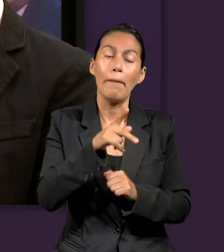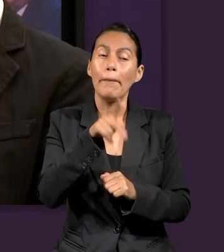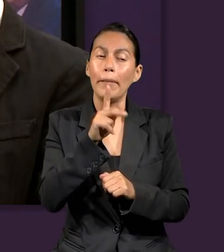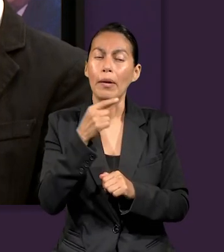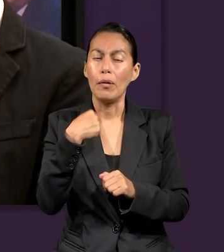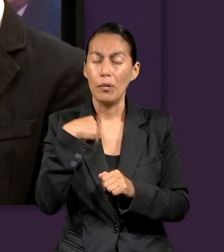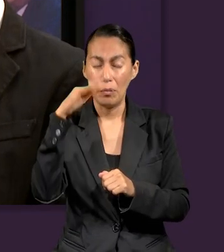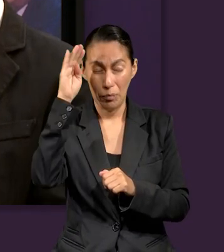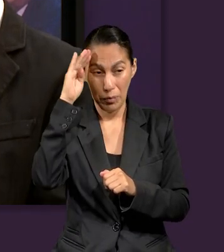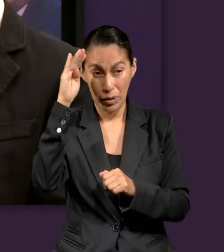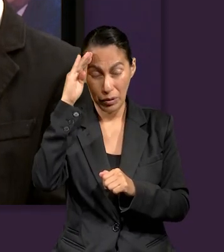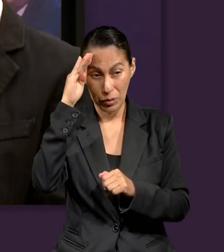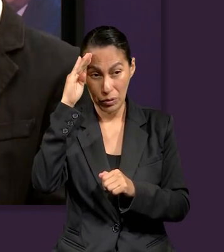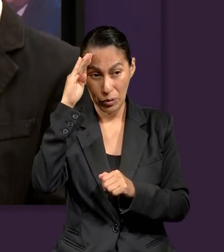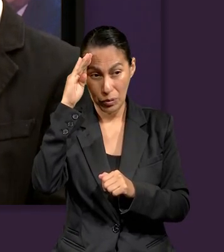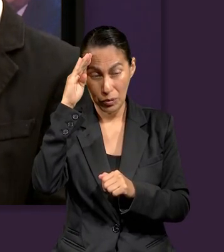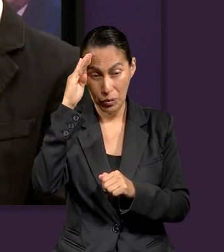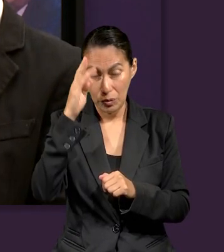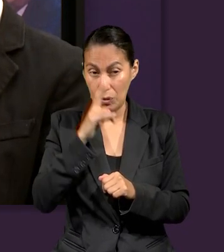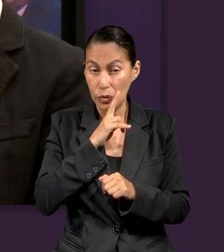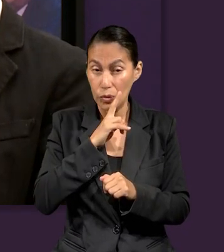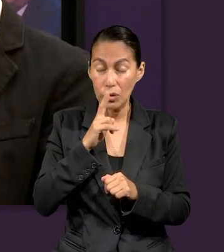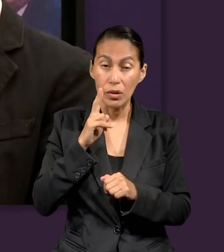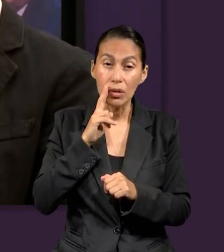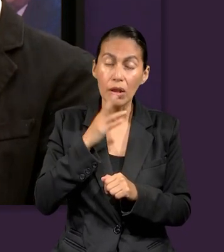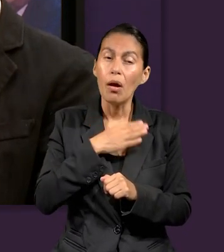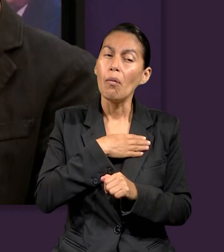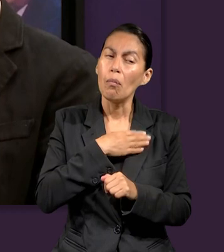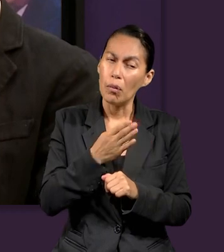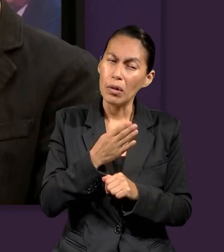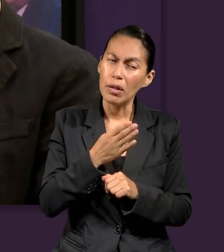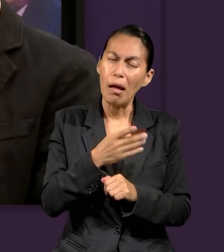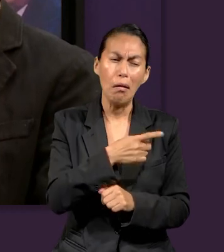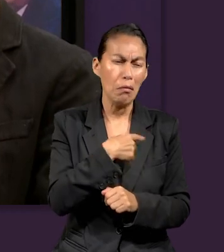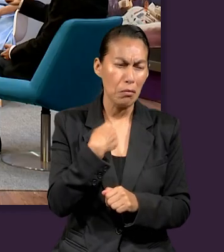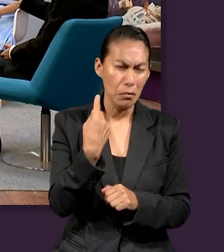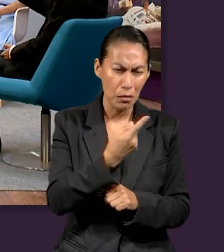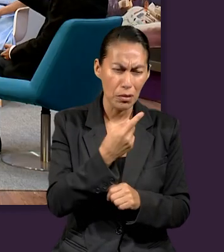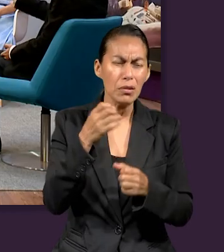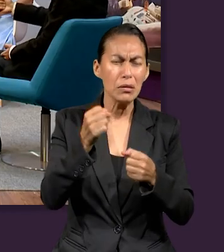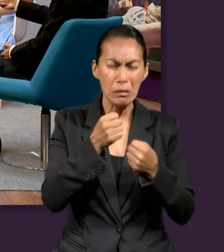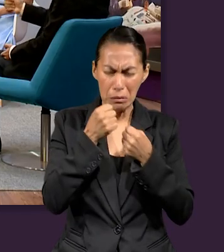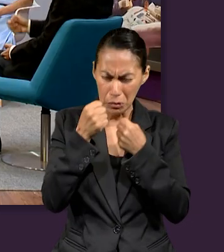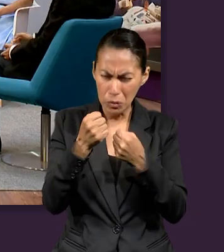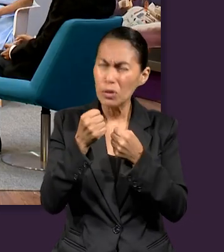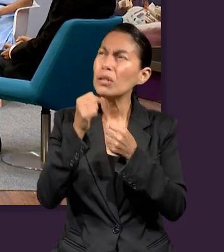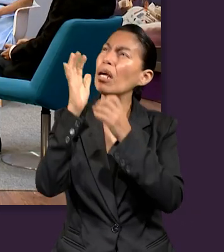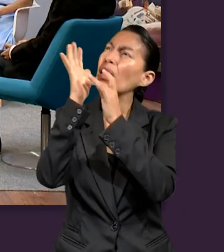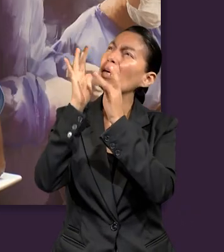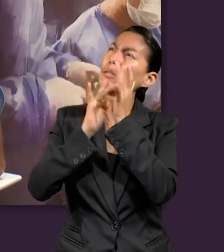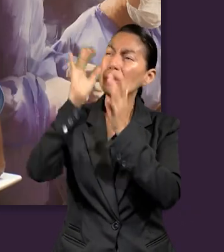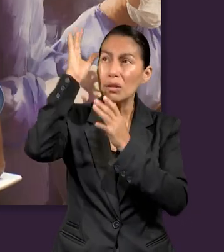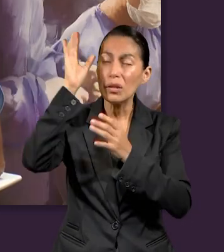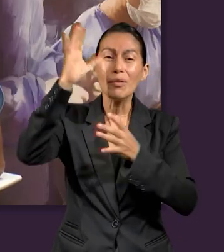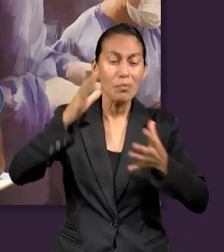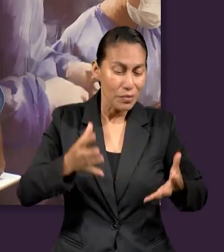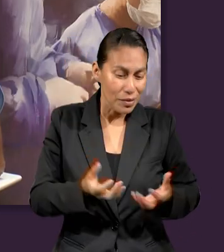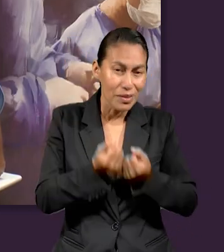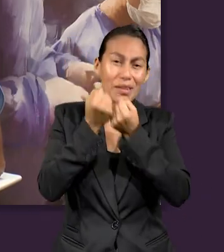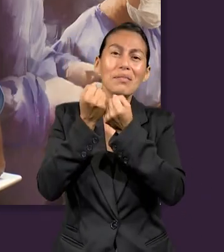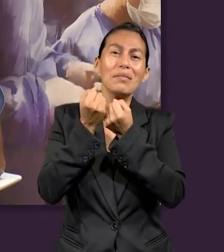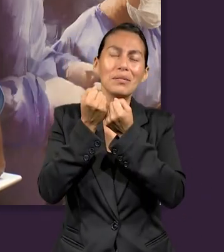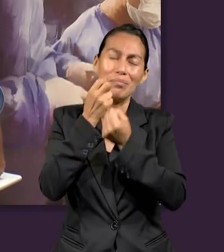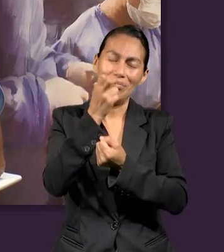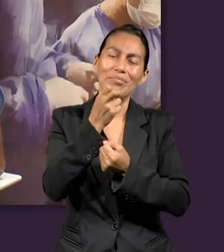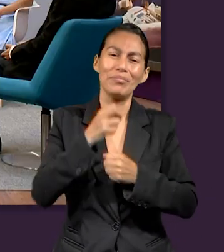es que nosotros debemos de estar seguros de que vamos a ser salvados por Cristo Jesús. Ok.